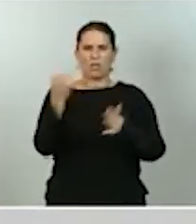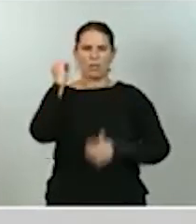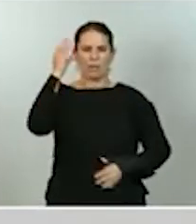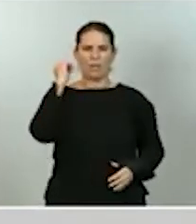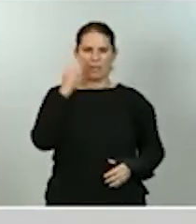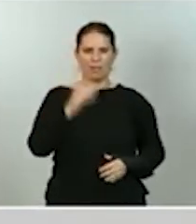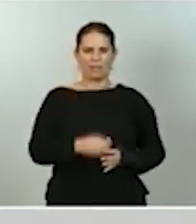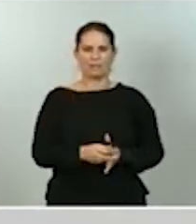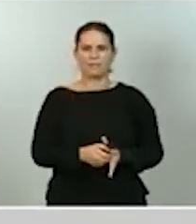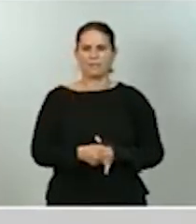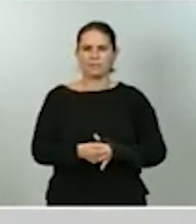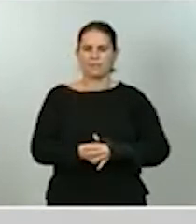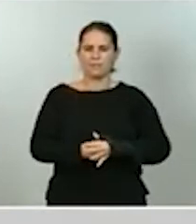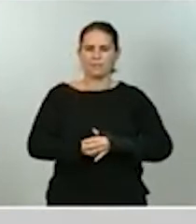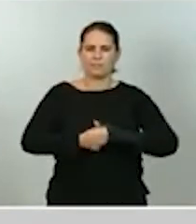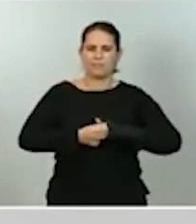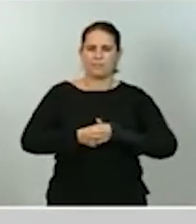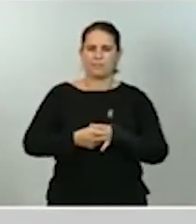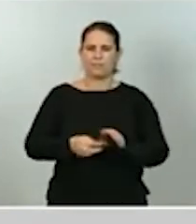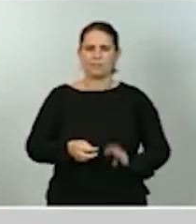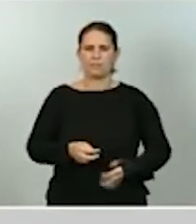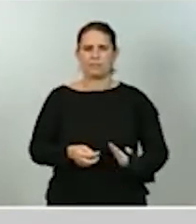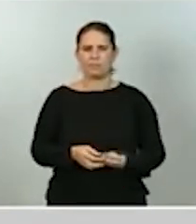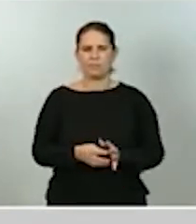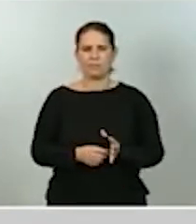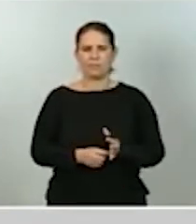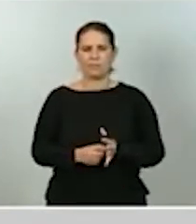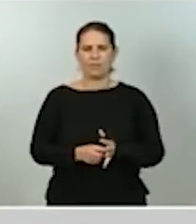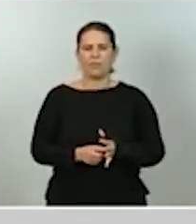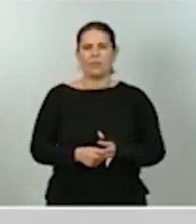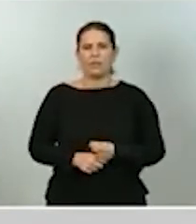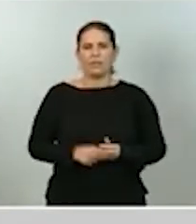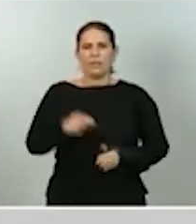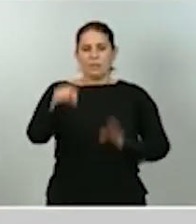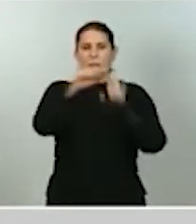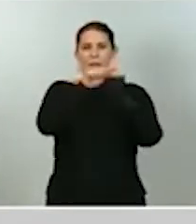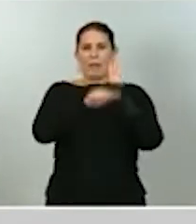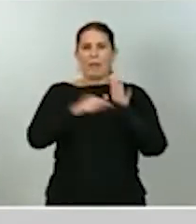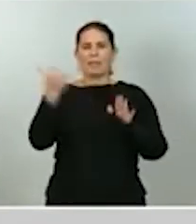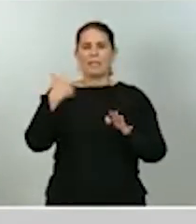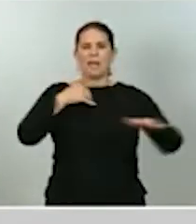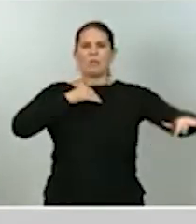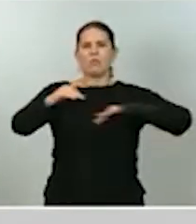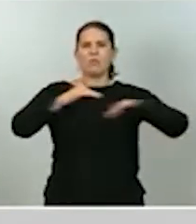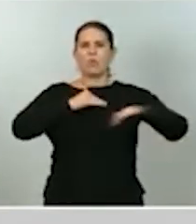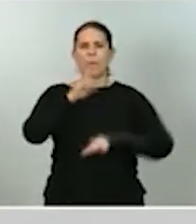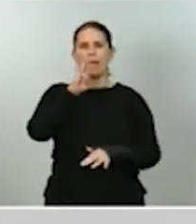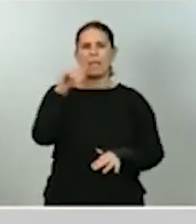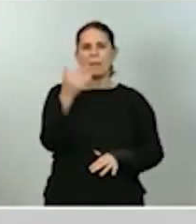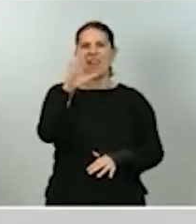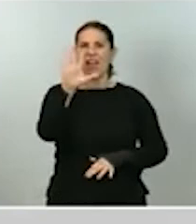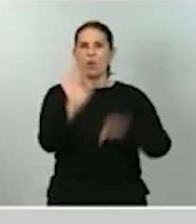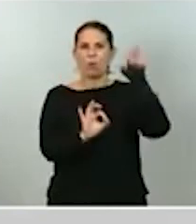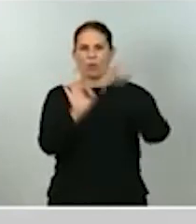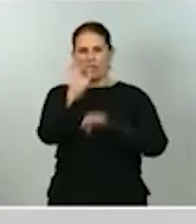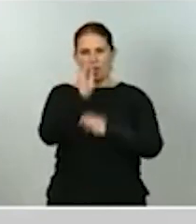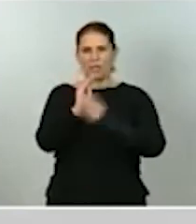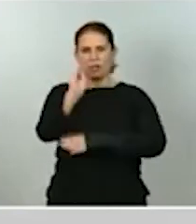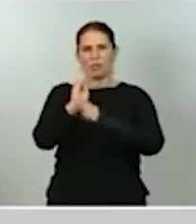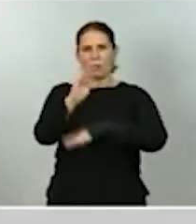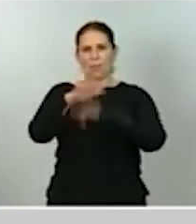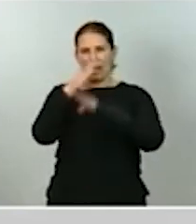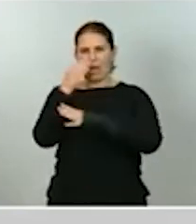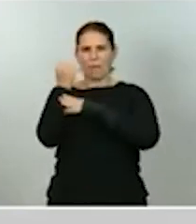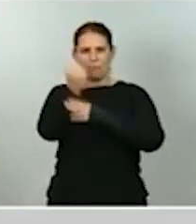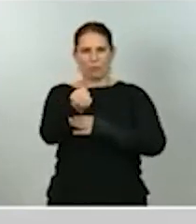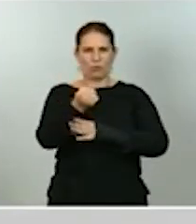Estas medidas adoptadas han movilizado más de un 5% del PIB en medidas de apoyo presupuestario, más